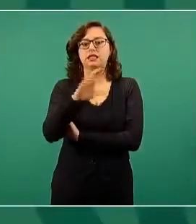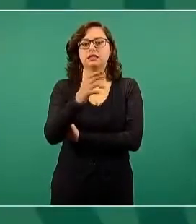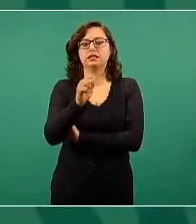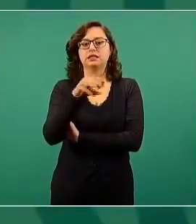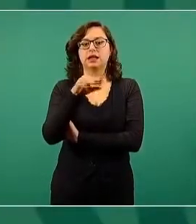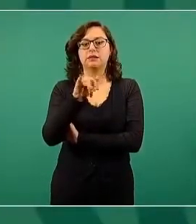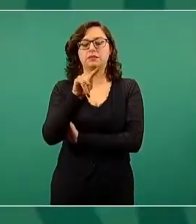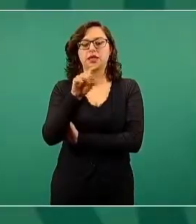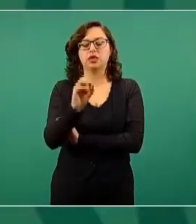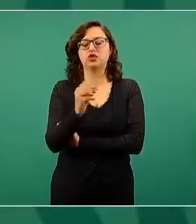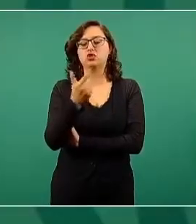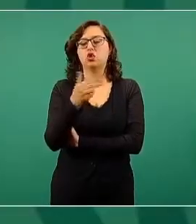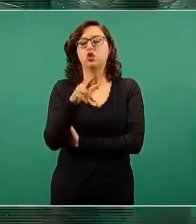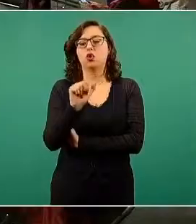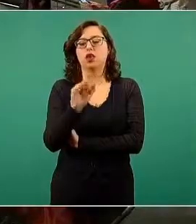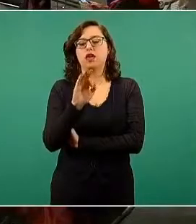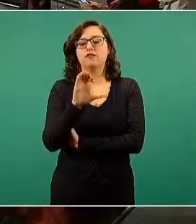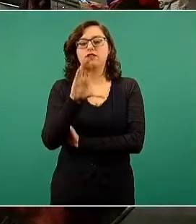Francisco y Madero.